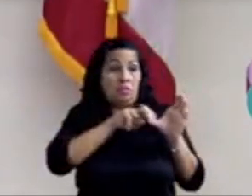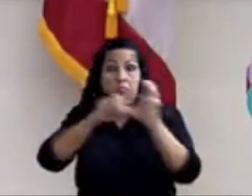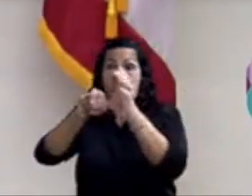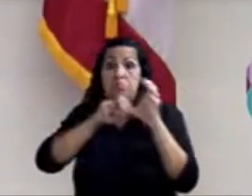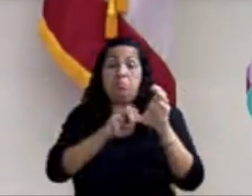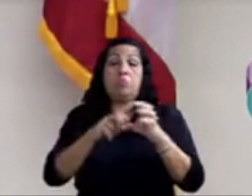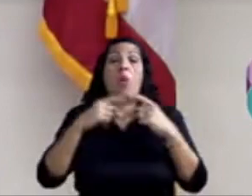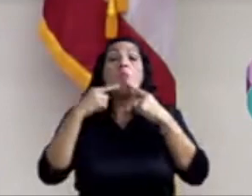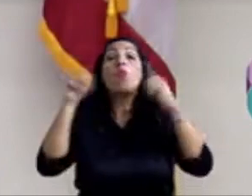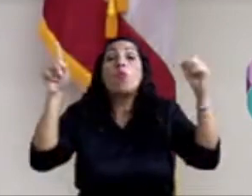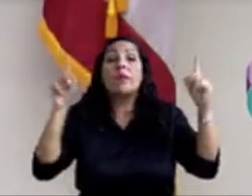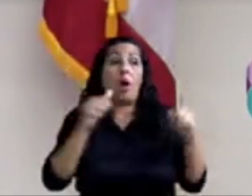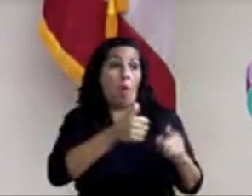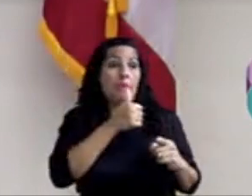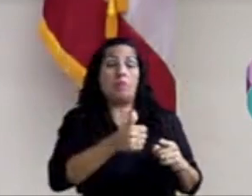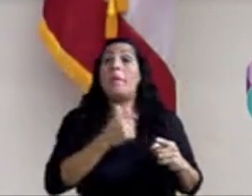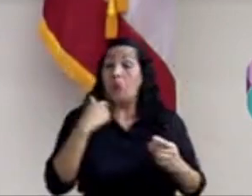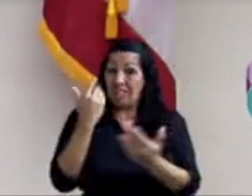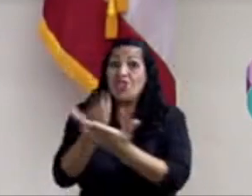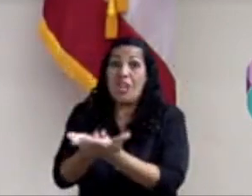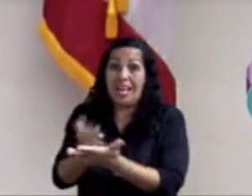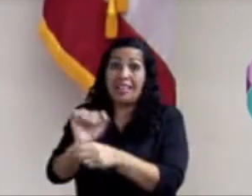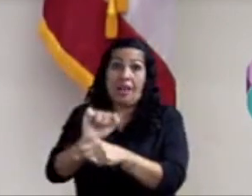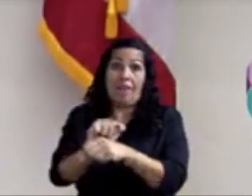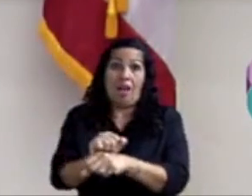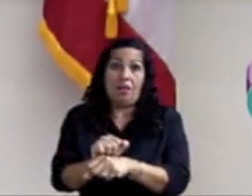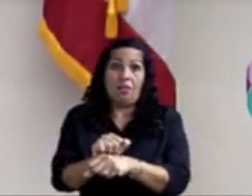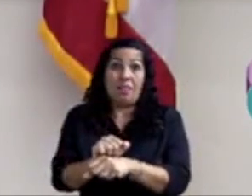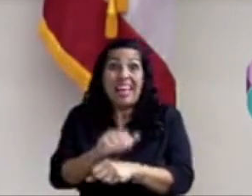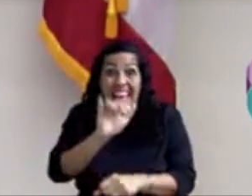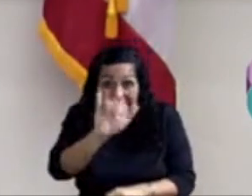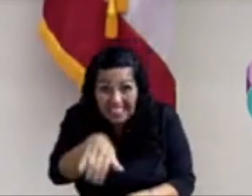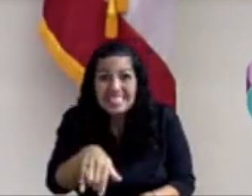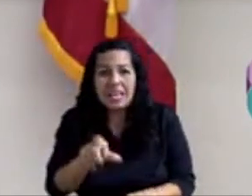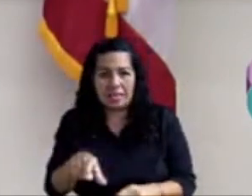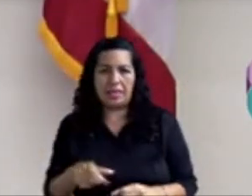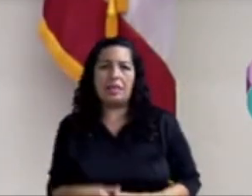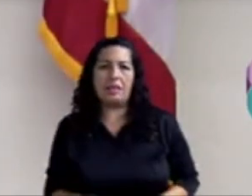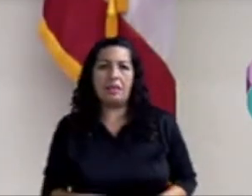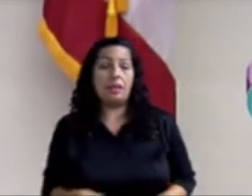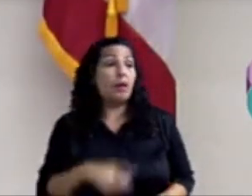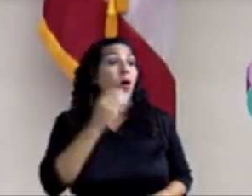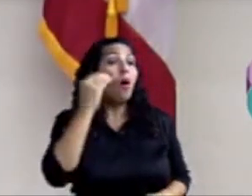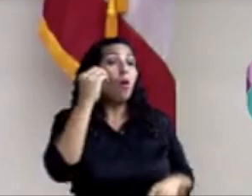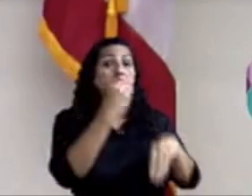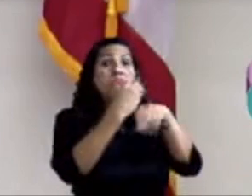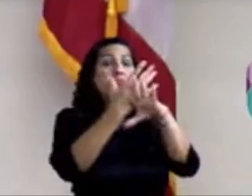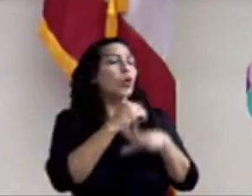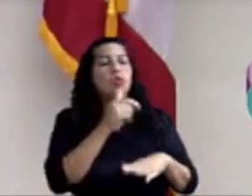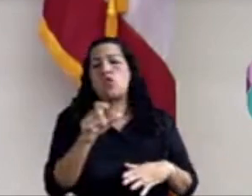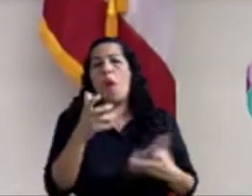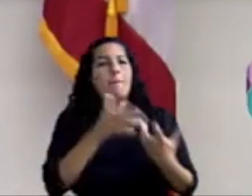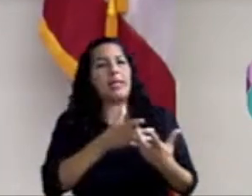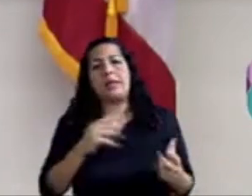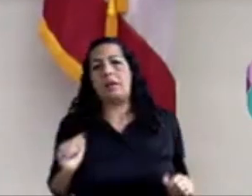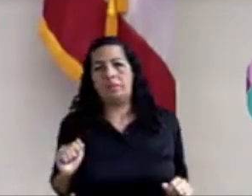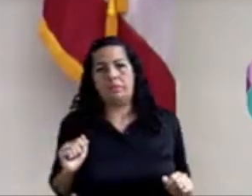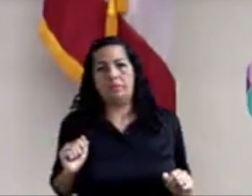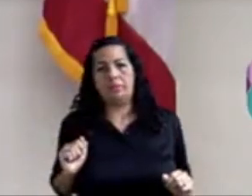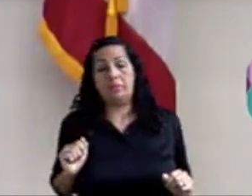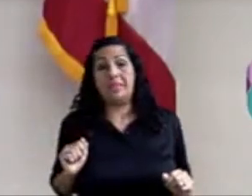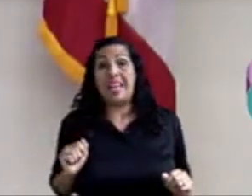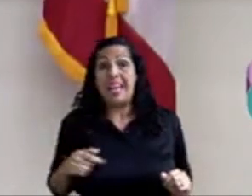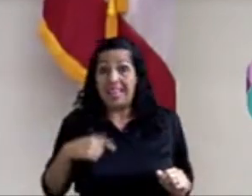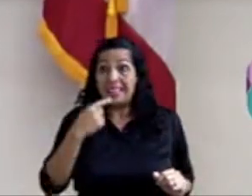pública o de algún otro método, pero llega a su trabajo. Así que la cuestión de que está remoto no la aplica. Entonces, cuando yo digo que aquí hay